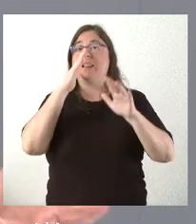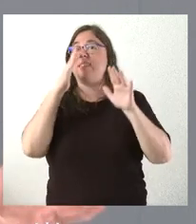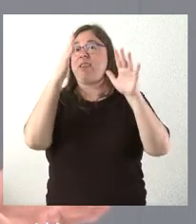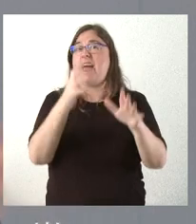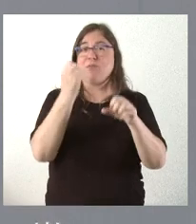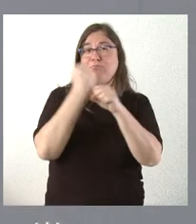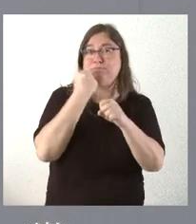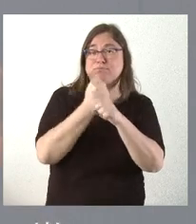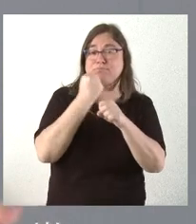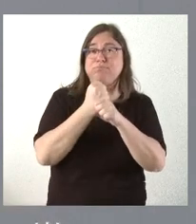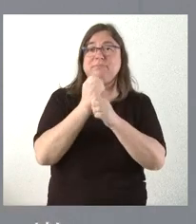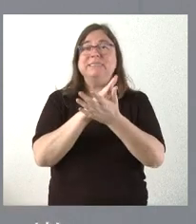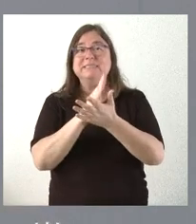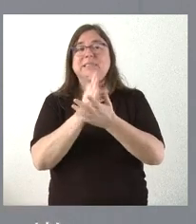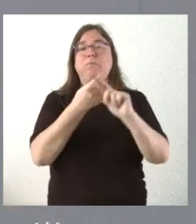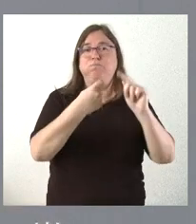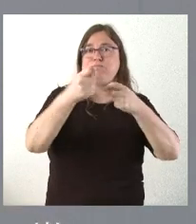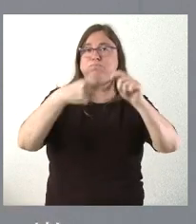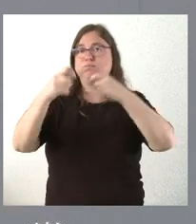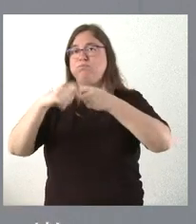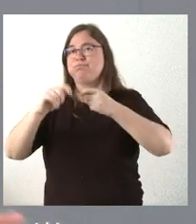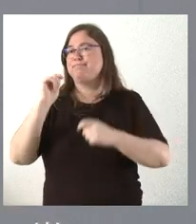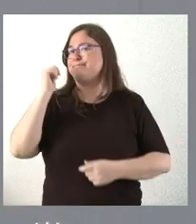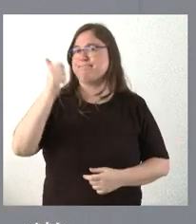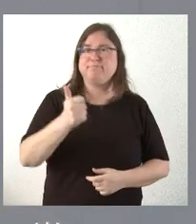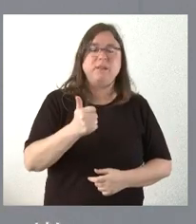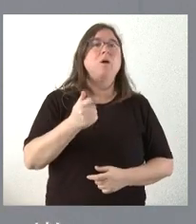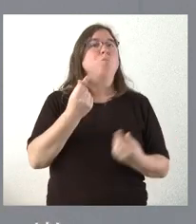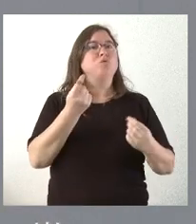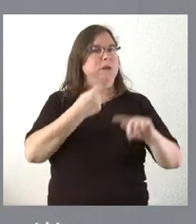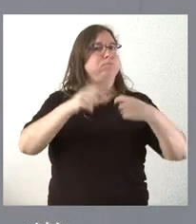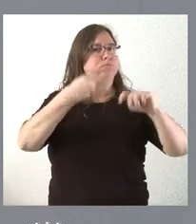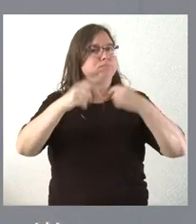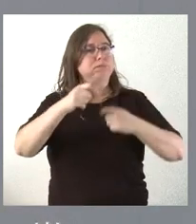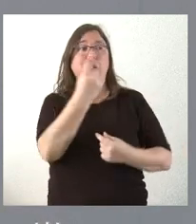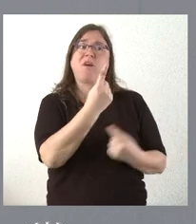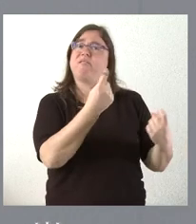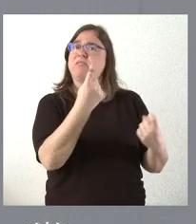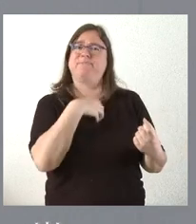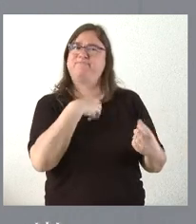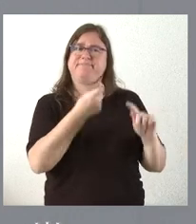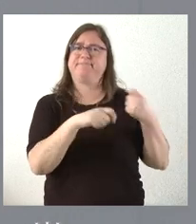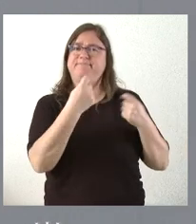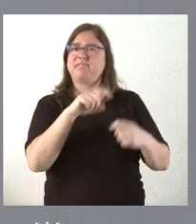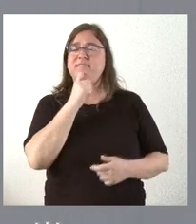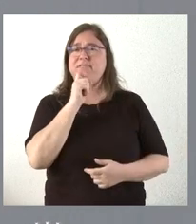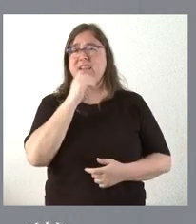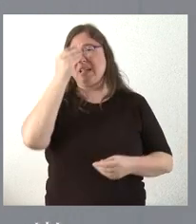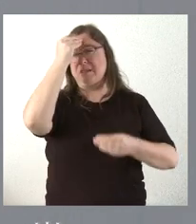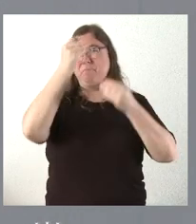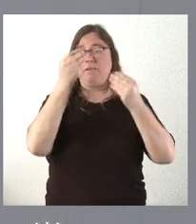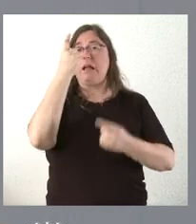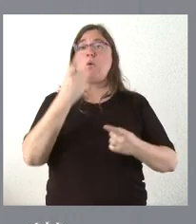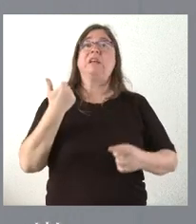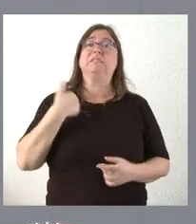en SAREF por dar salida en el mercado de estas viviendas. De muchas se dieron salidas y de estas quedan por salir, de tal forma que estimamos que aquellas que